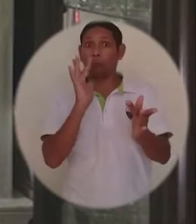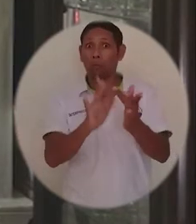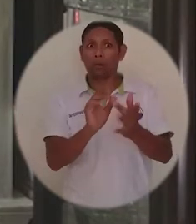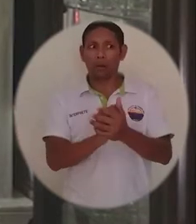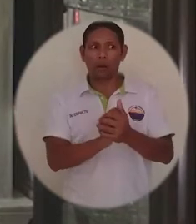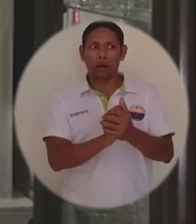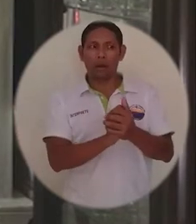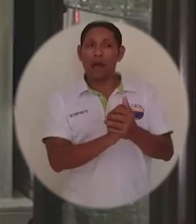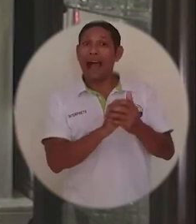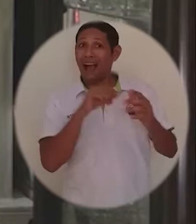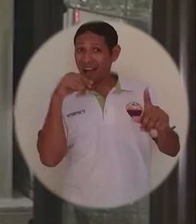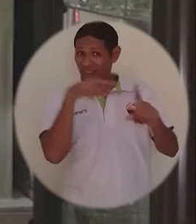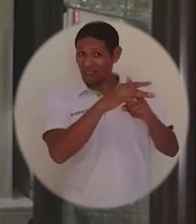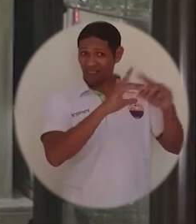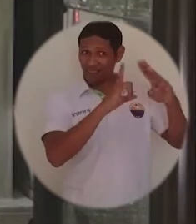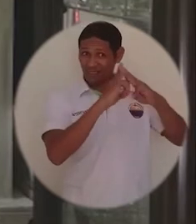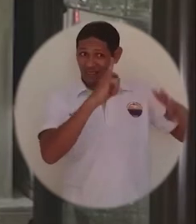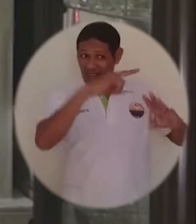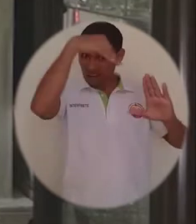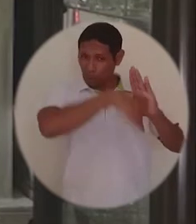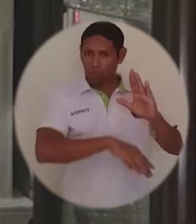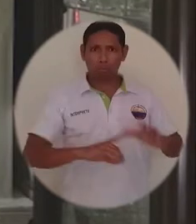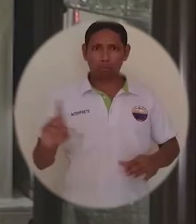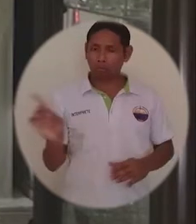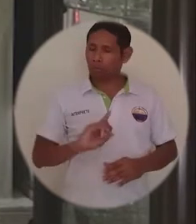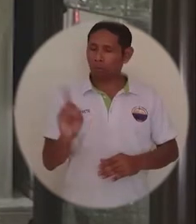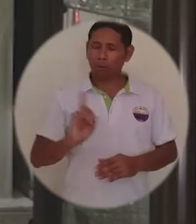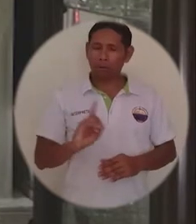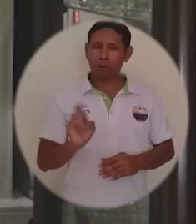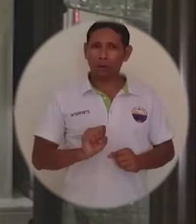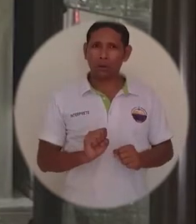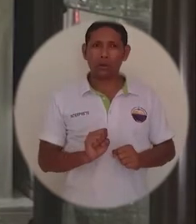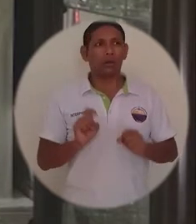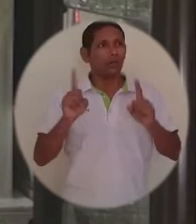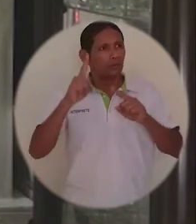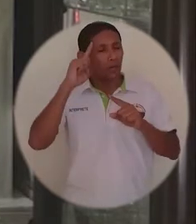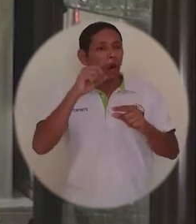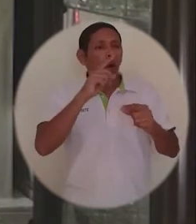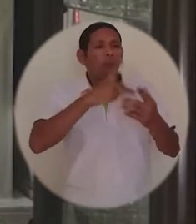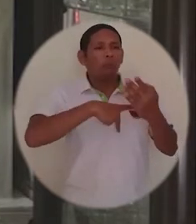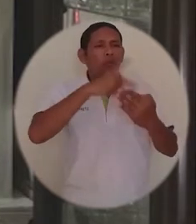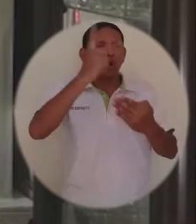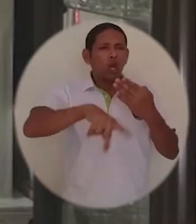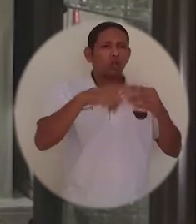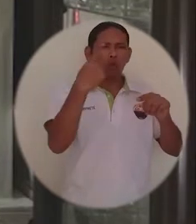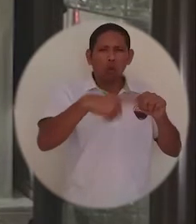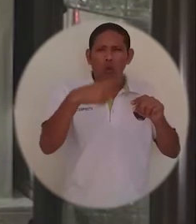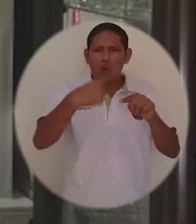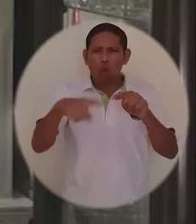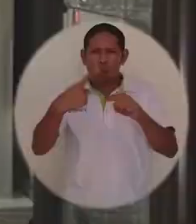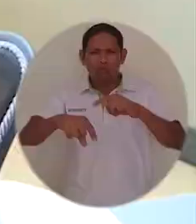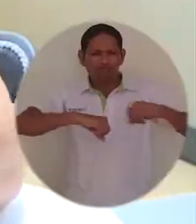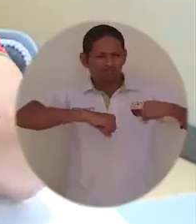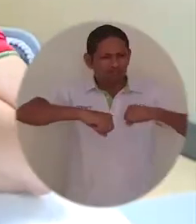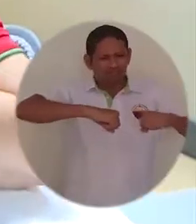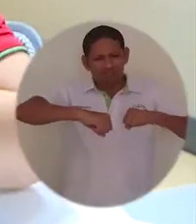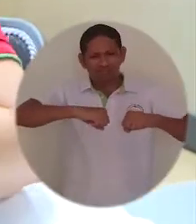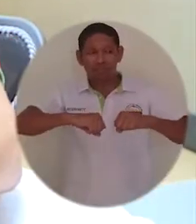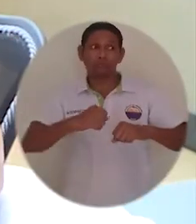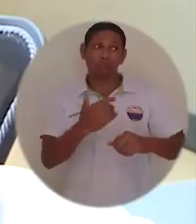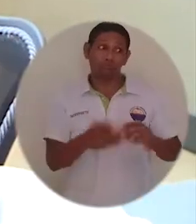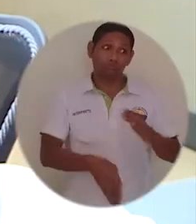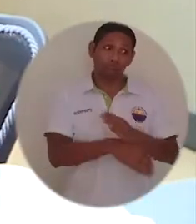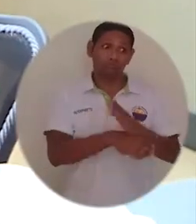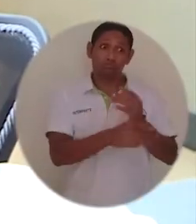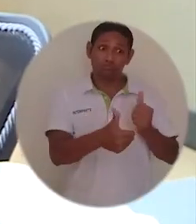razonable, ya que no afecta la sostenibilidad financiera de la universidad de Magdalena y que no afecta tampoco los proyectos de inversión y como